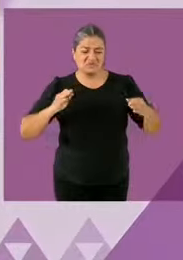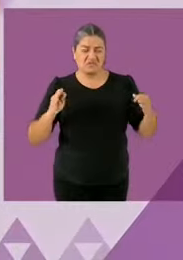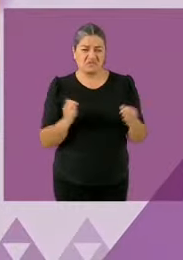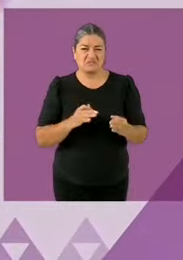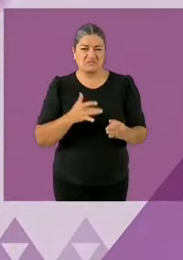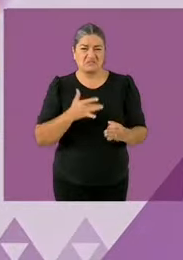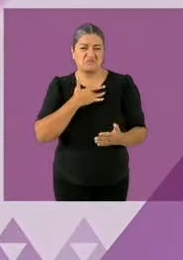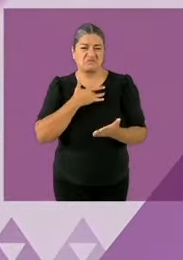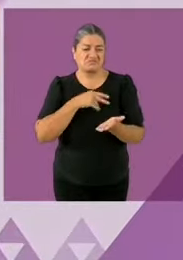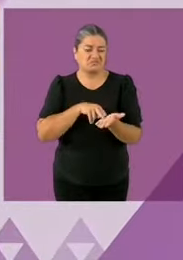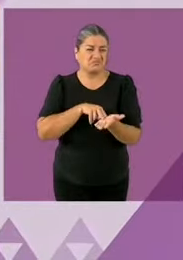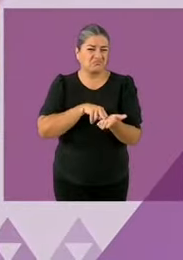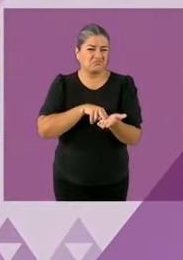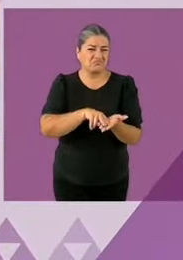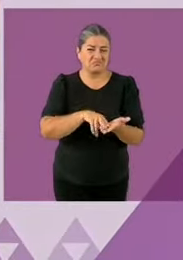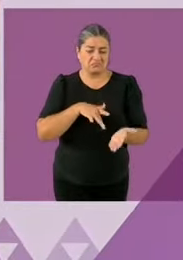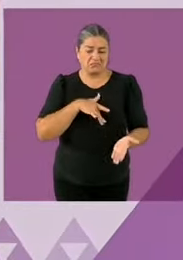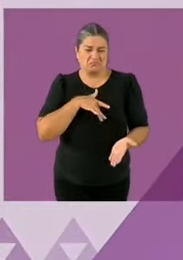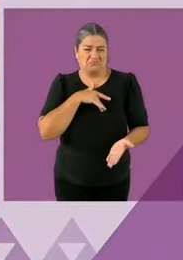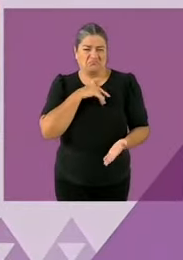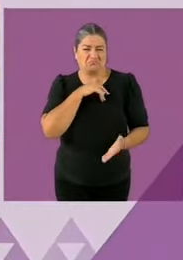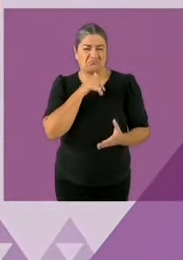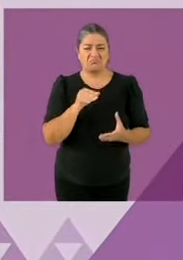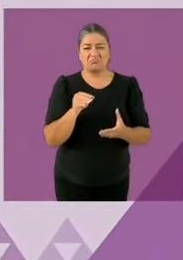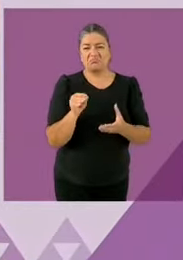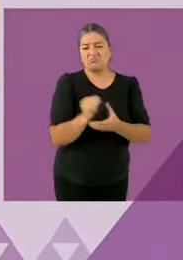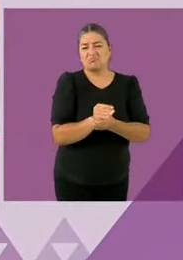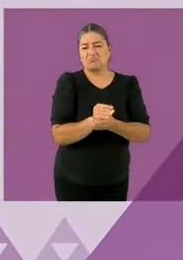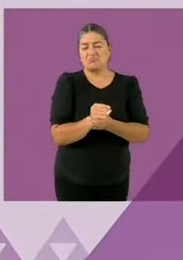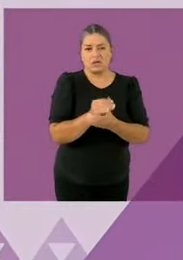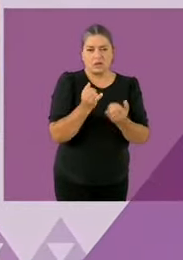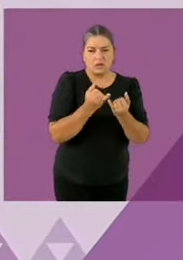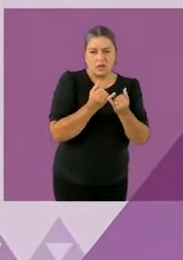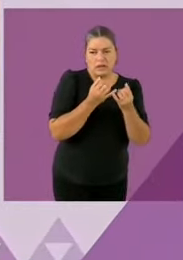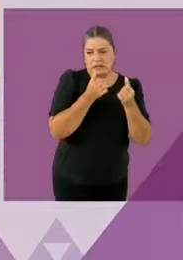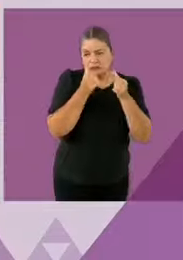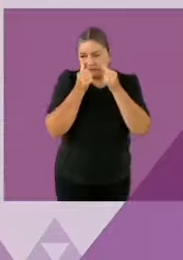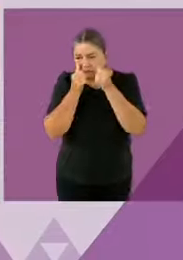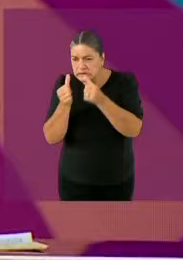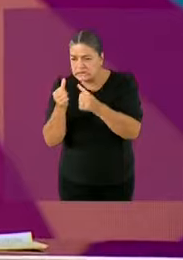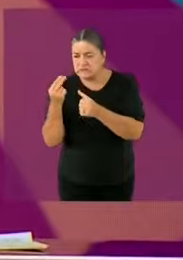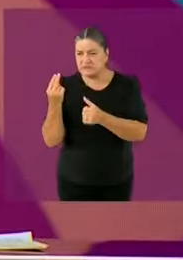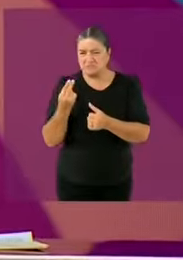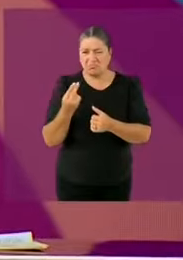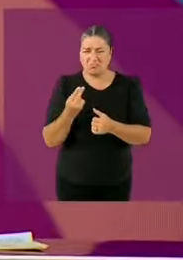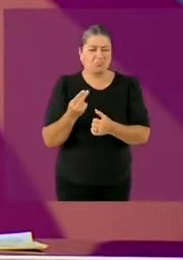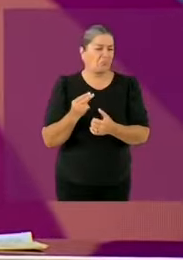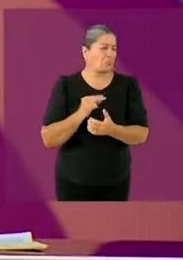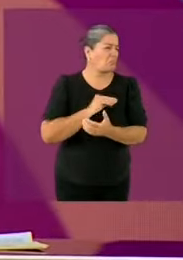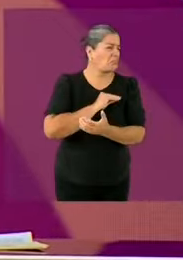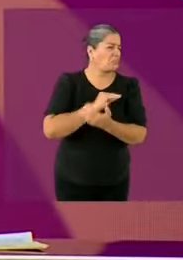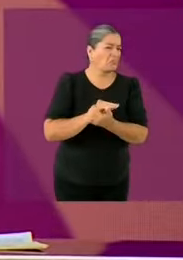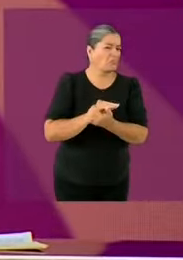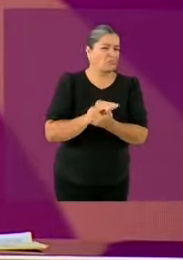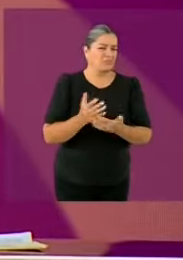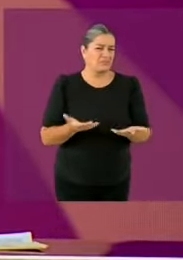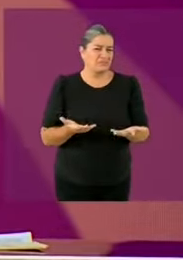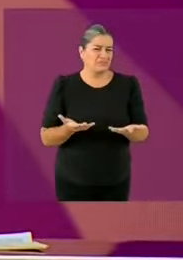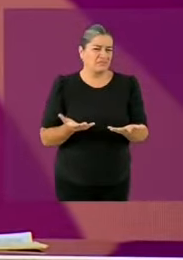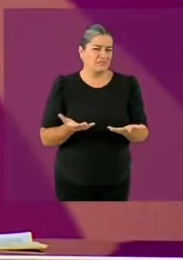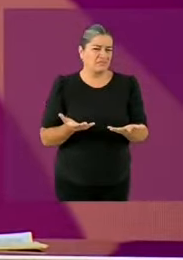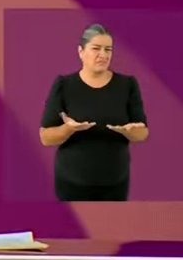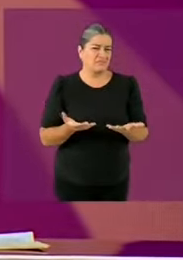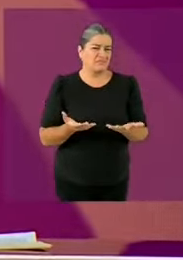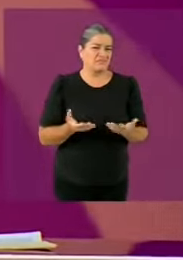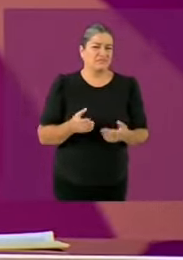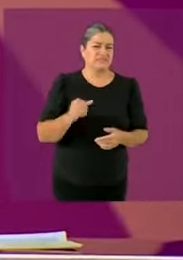voltear. DNB aseguró eso y un ingeniero muy importante, el ingeniero Slim, dijo claramente que el Metro se cayó por falta de